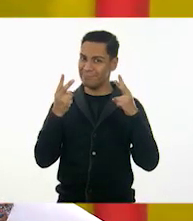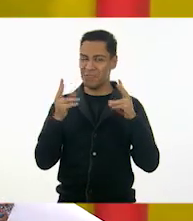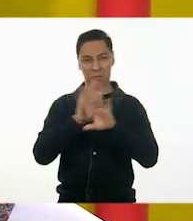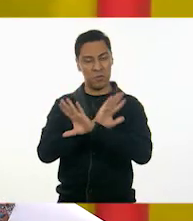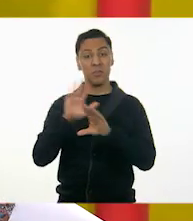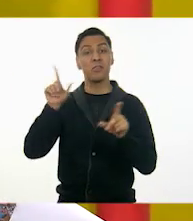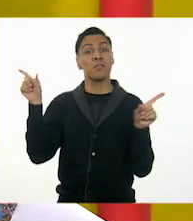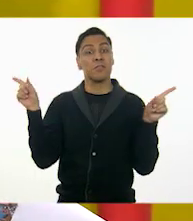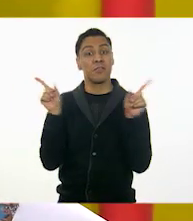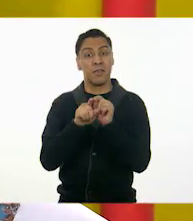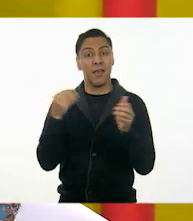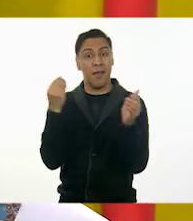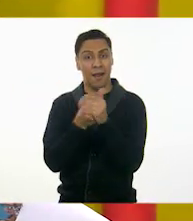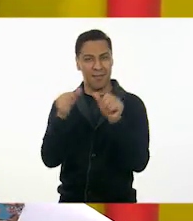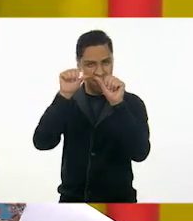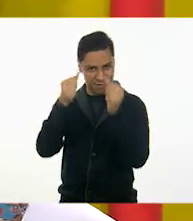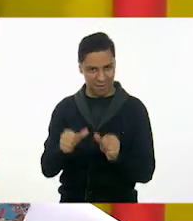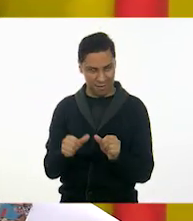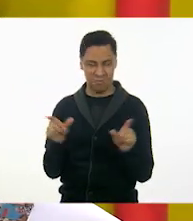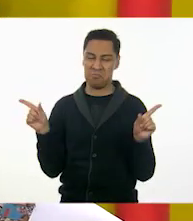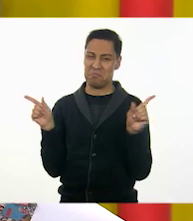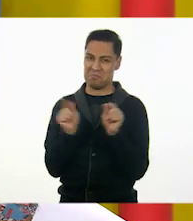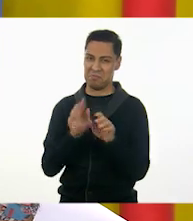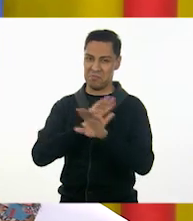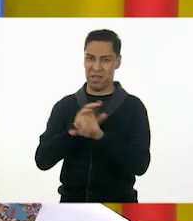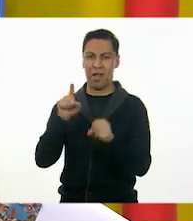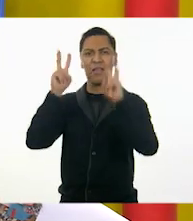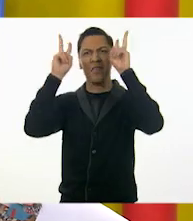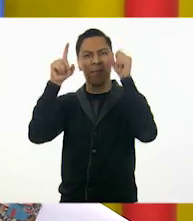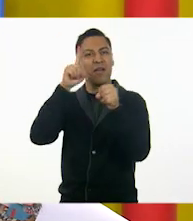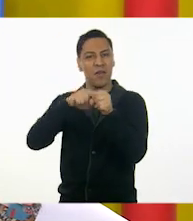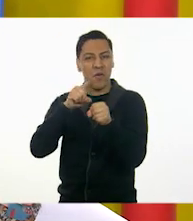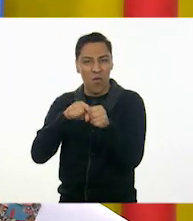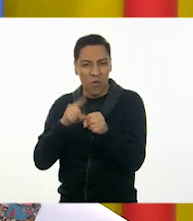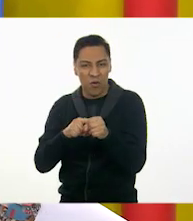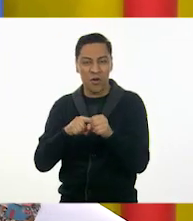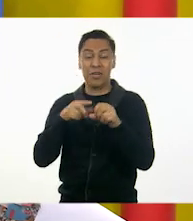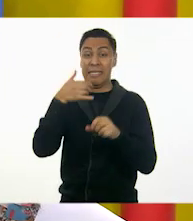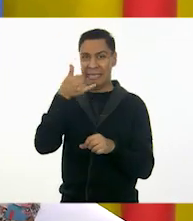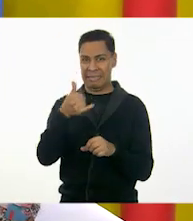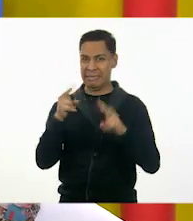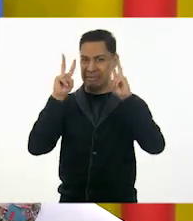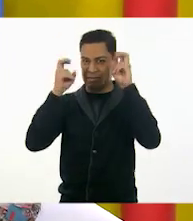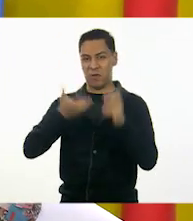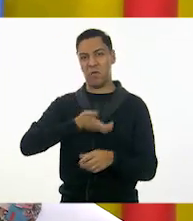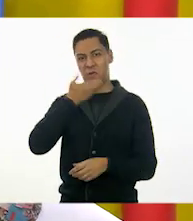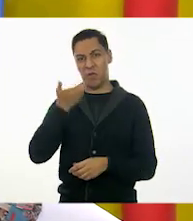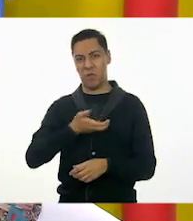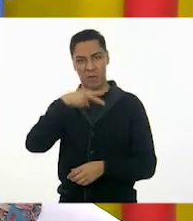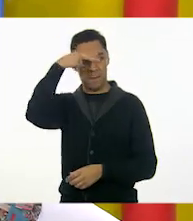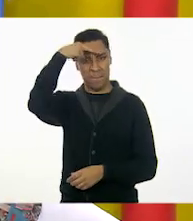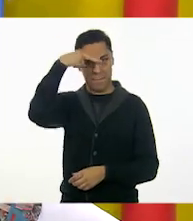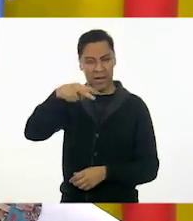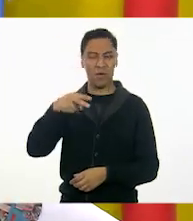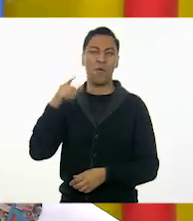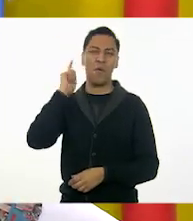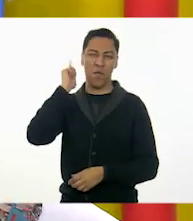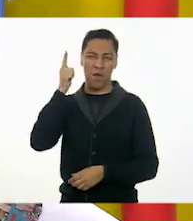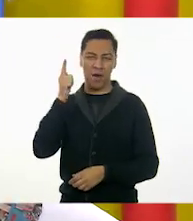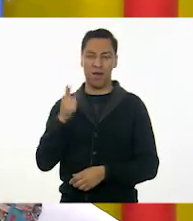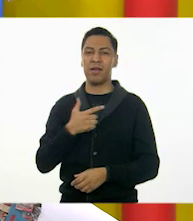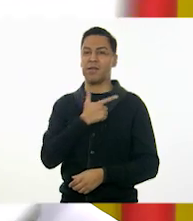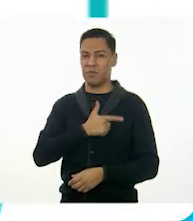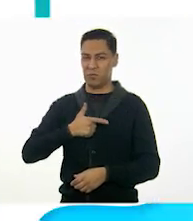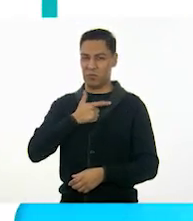terminado con nuestra clase de artes. Esto fue el color y las tradiciones mexicanas. Esperamos que lo hayan disfrutado tanto como